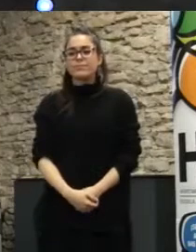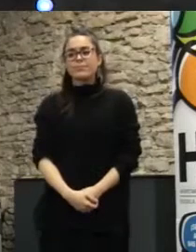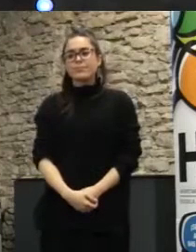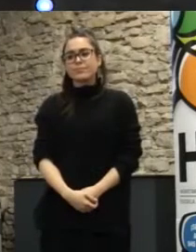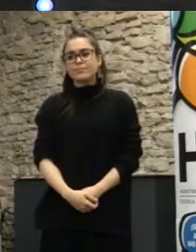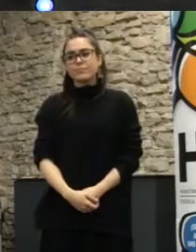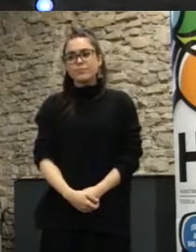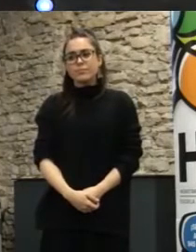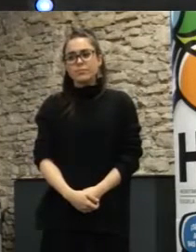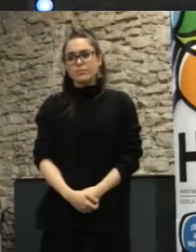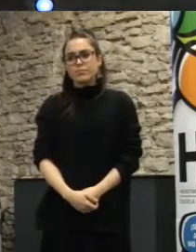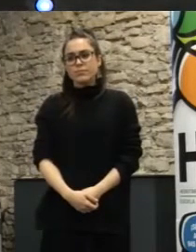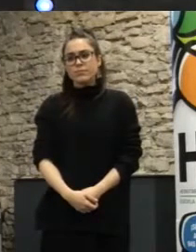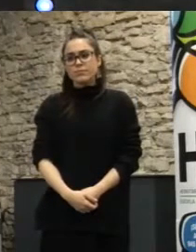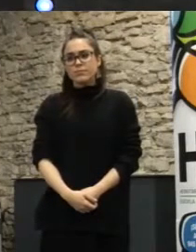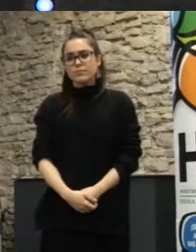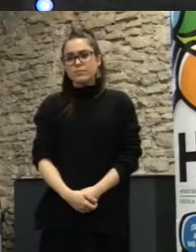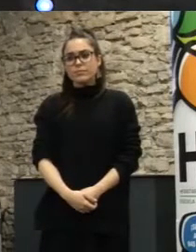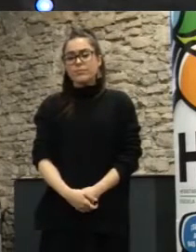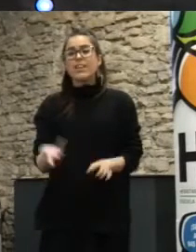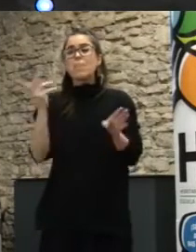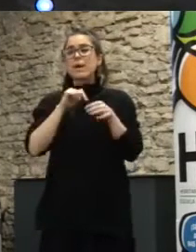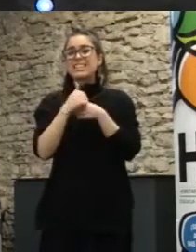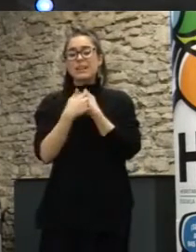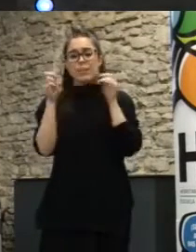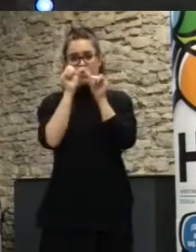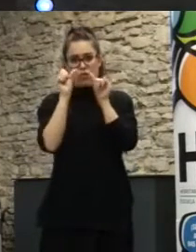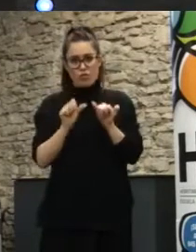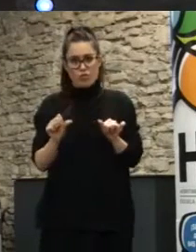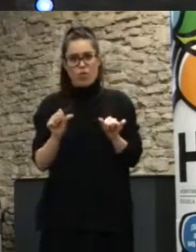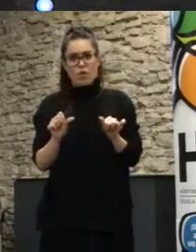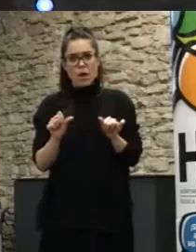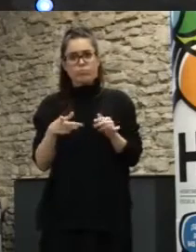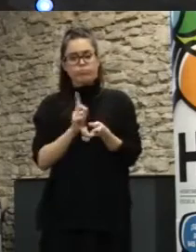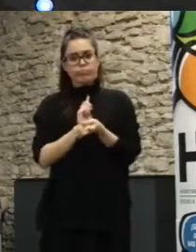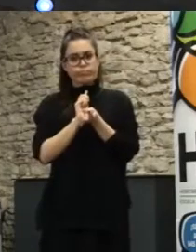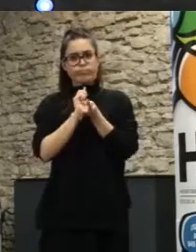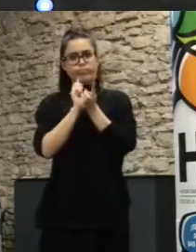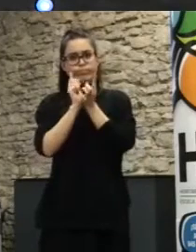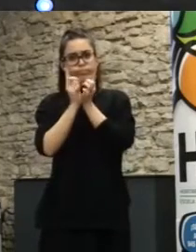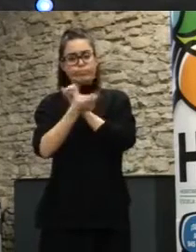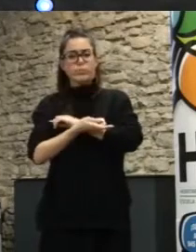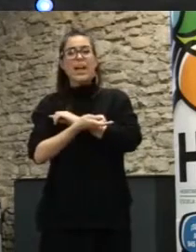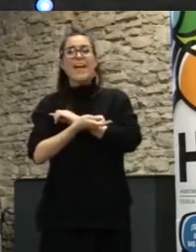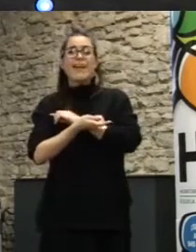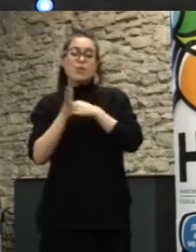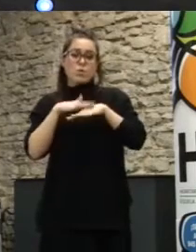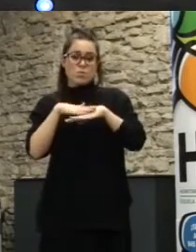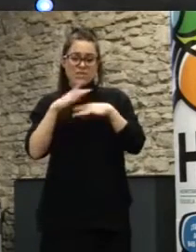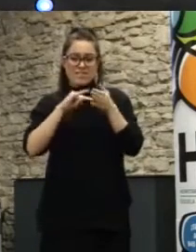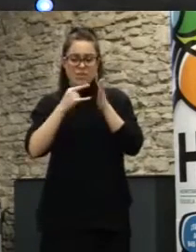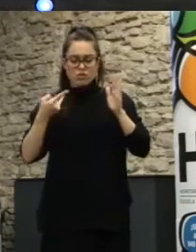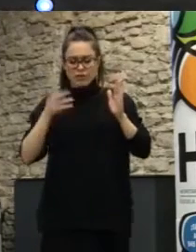Y pese a que las formas de hacer participación han variado con esto de la tecnología, con nuevas visiones